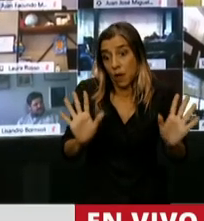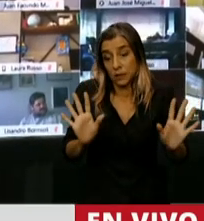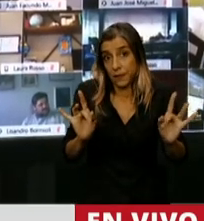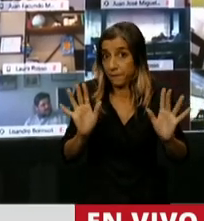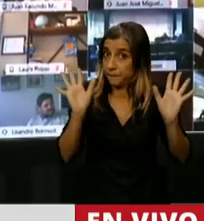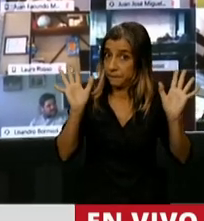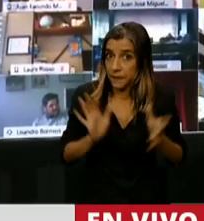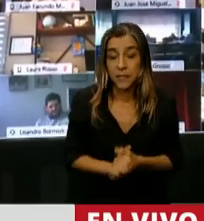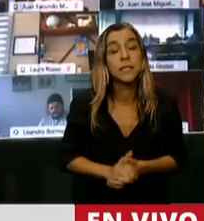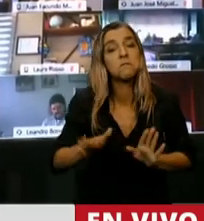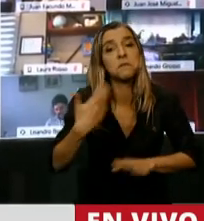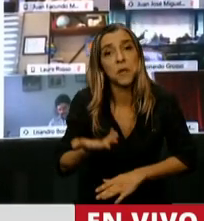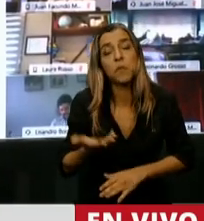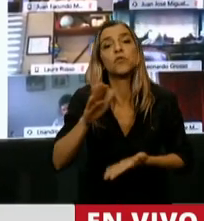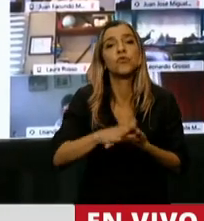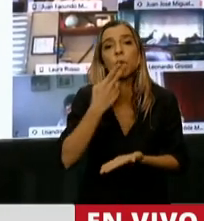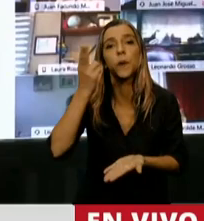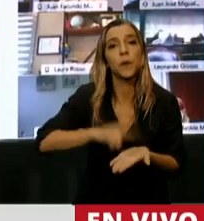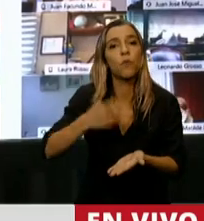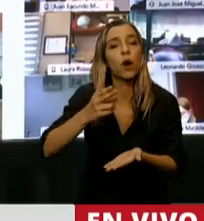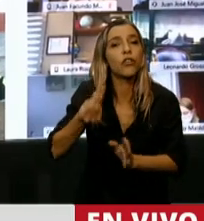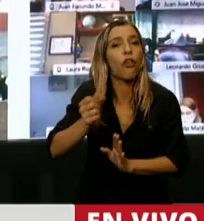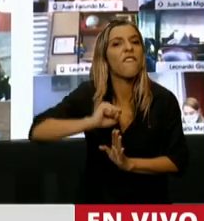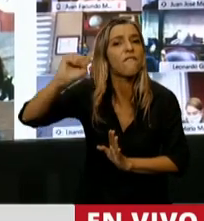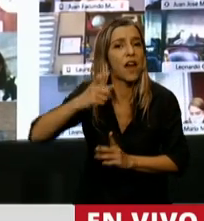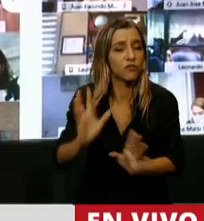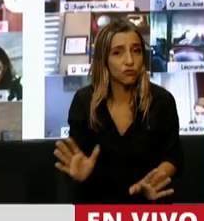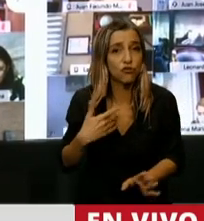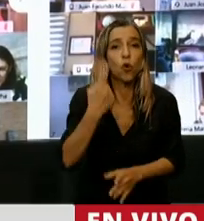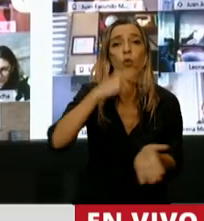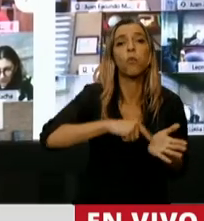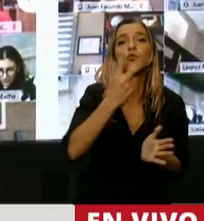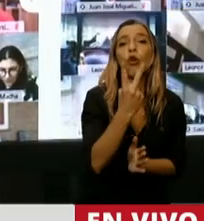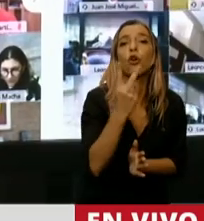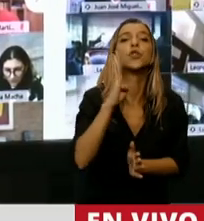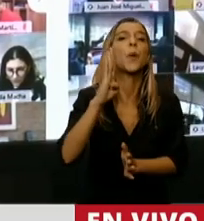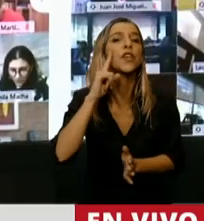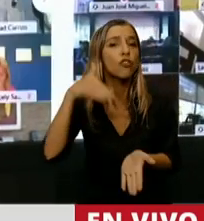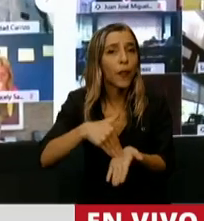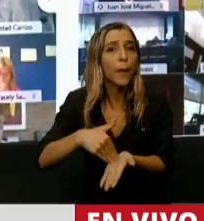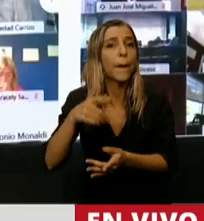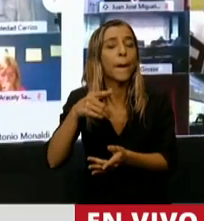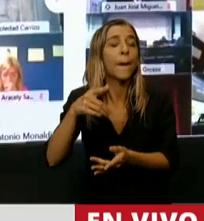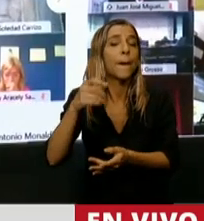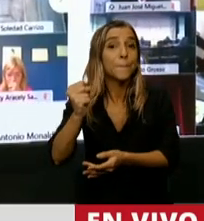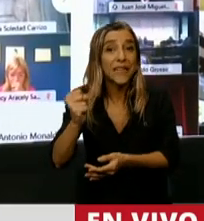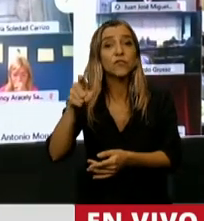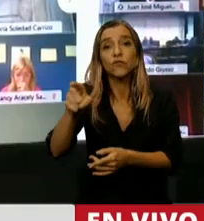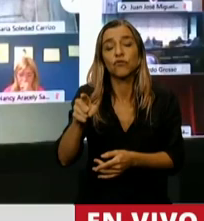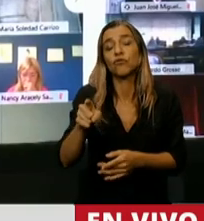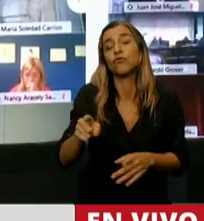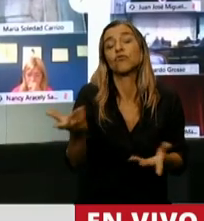Y después el impuesto inflacionario, obviamente, hay 1.2 billones de pesos que va a emitir el Banco Central, son 12 mil millones de dólares,